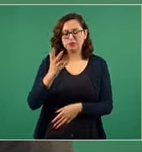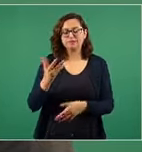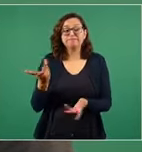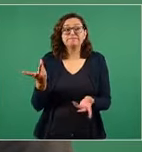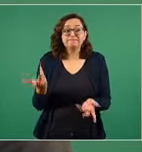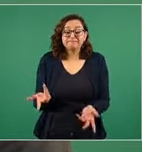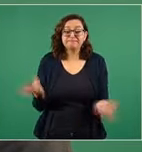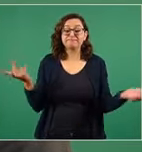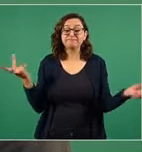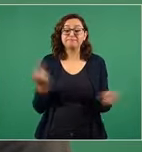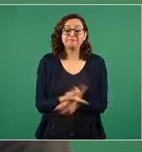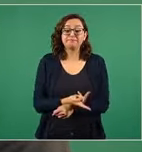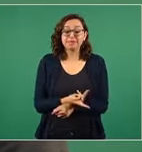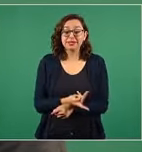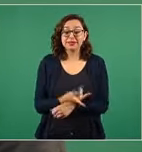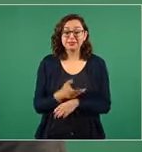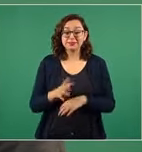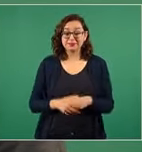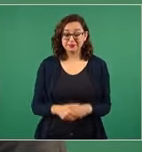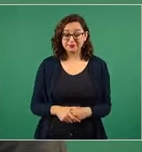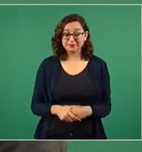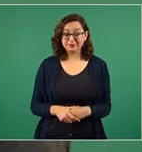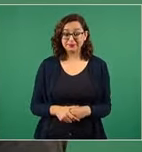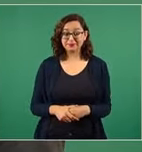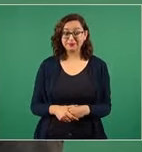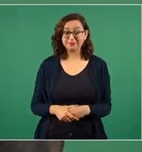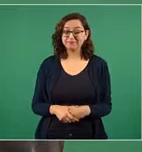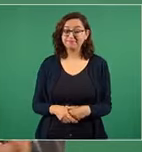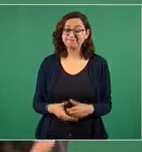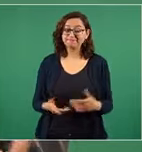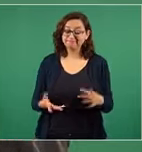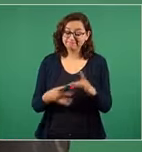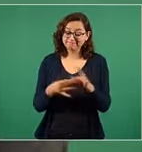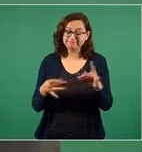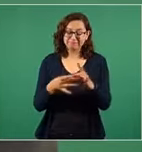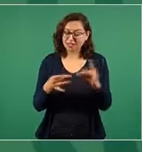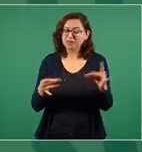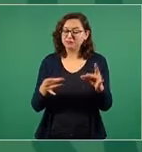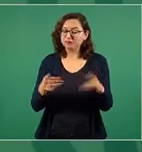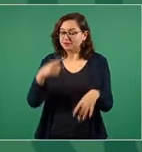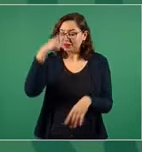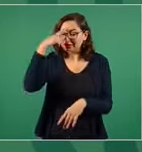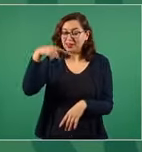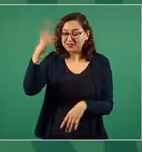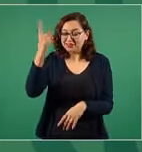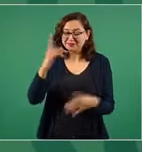que es sencillo de explicar